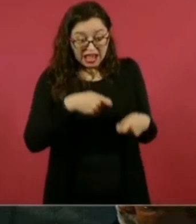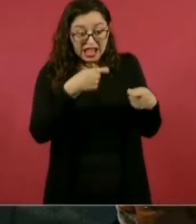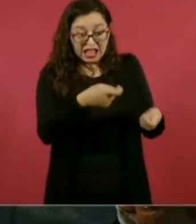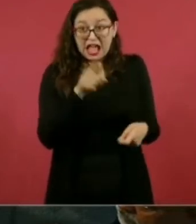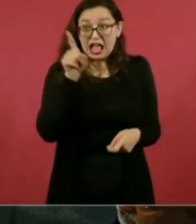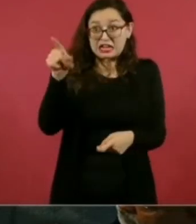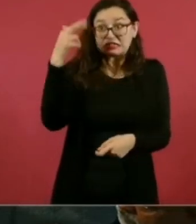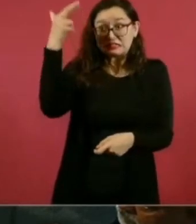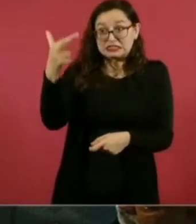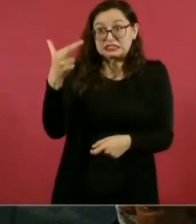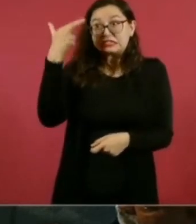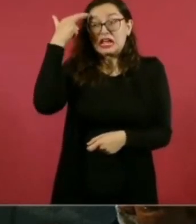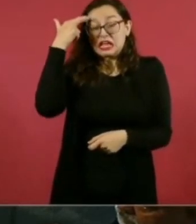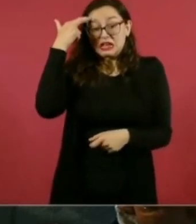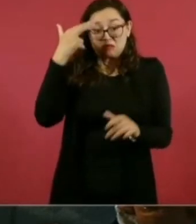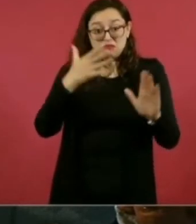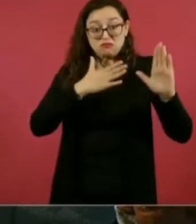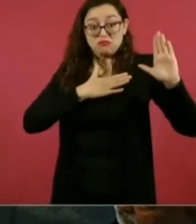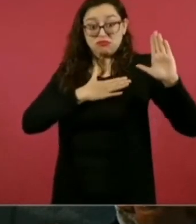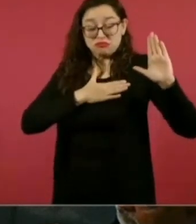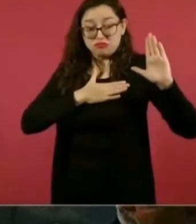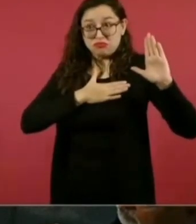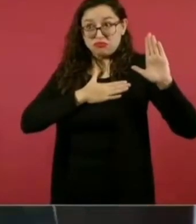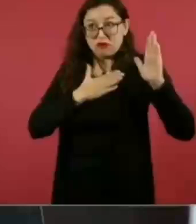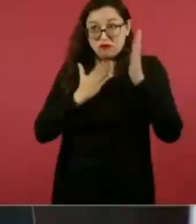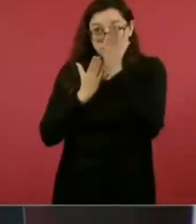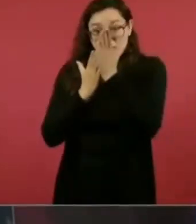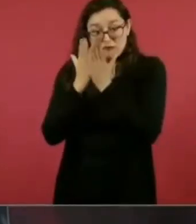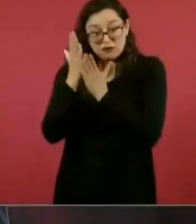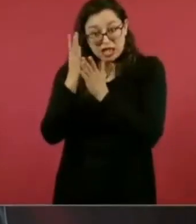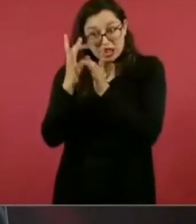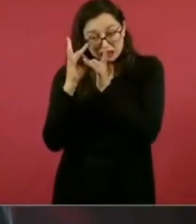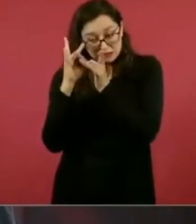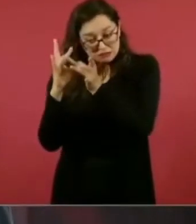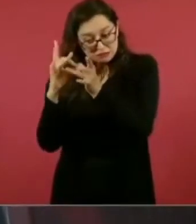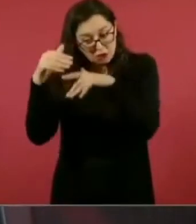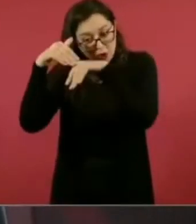fiel al rey de España.